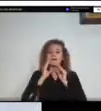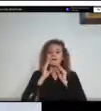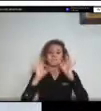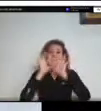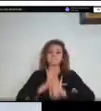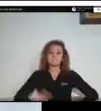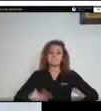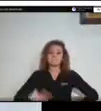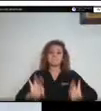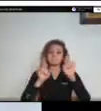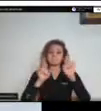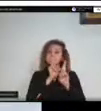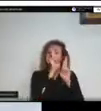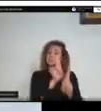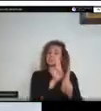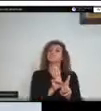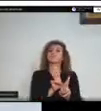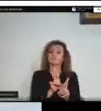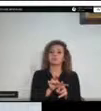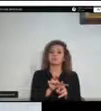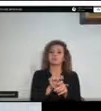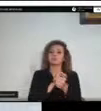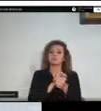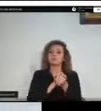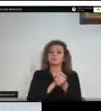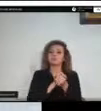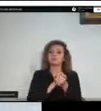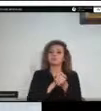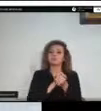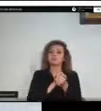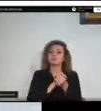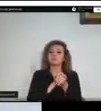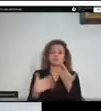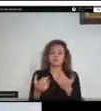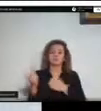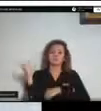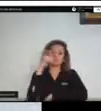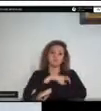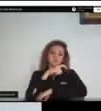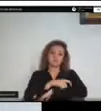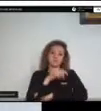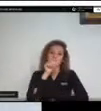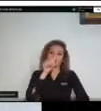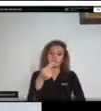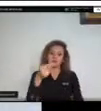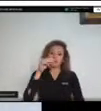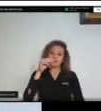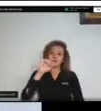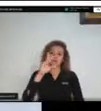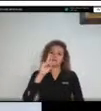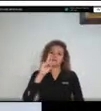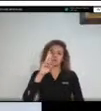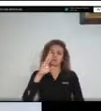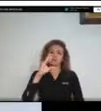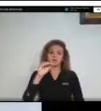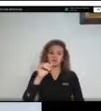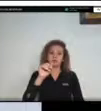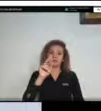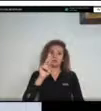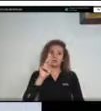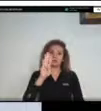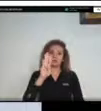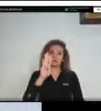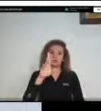por derrames de hidrocarburos ingeniera Elizabeth bienvenida adelante tiene usted